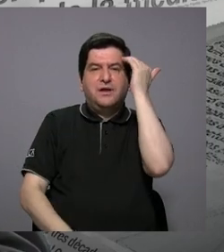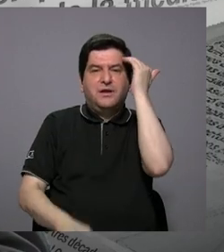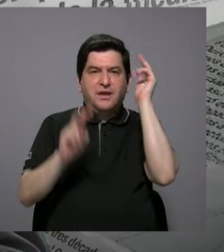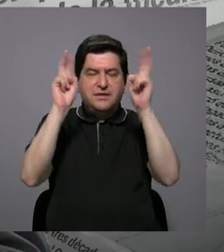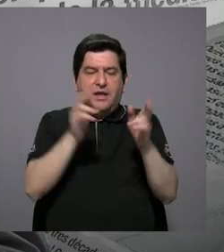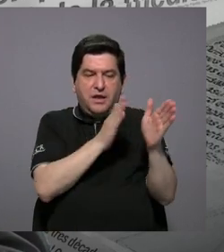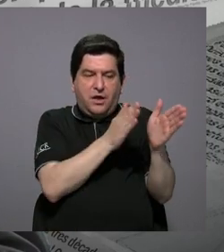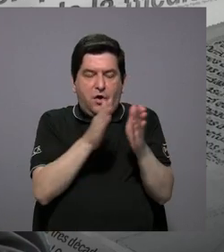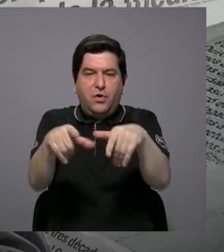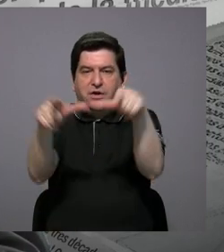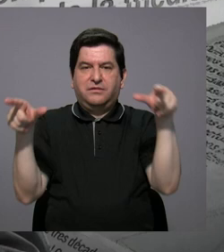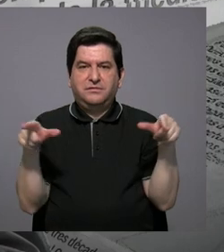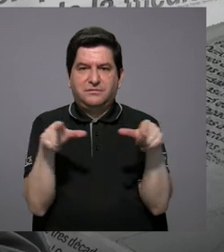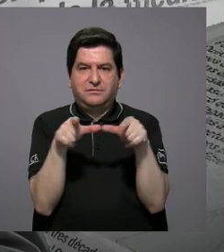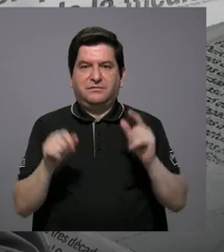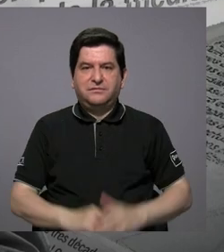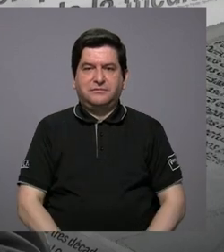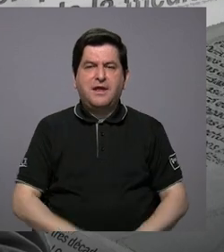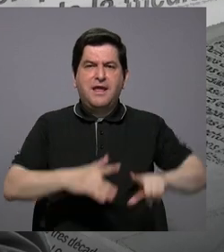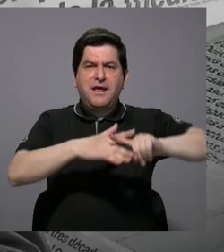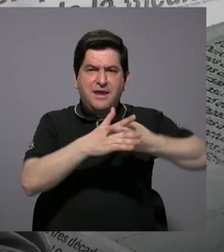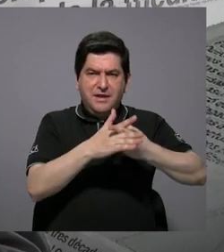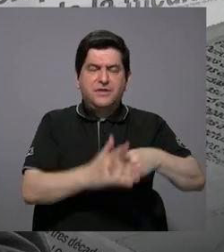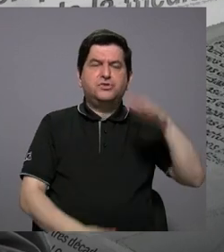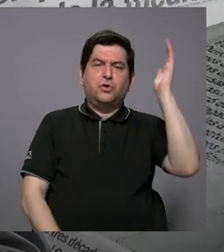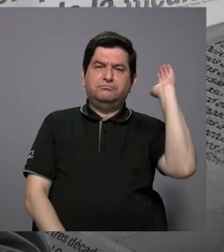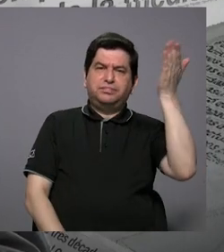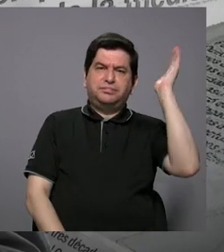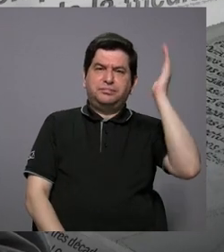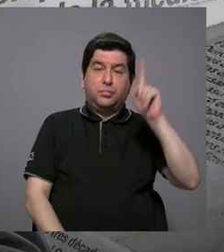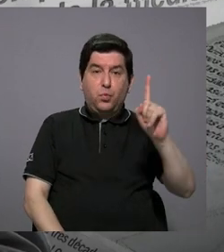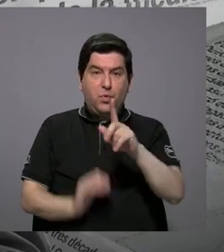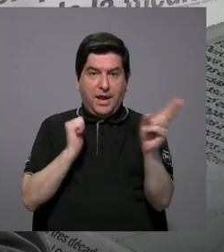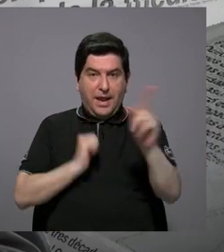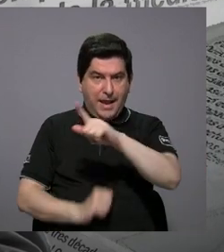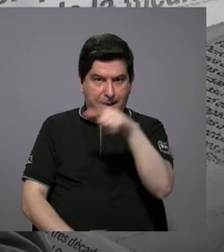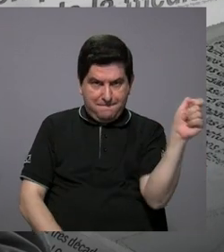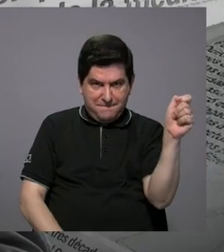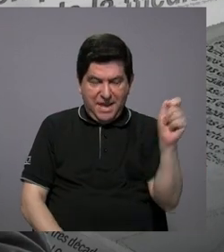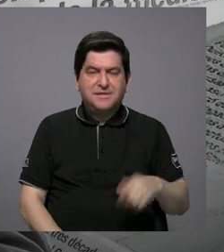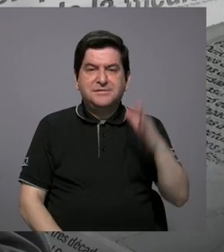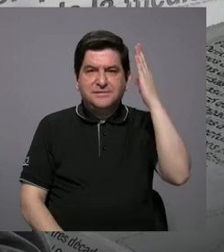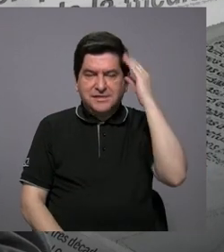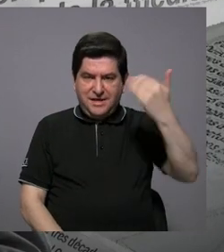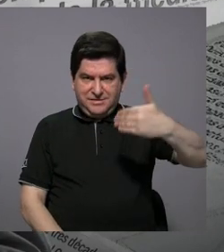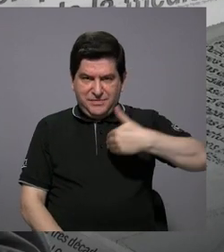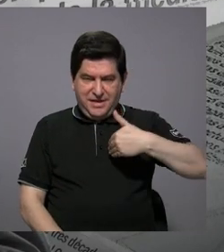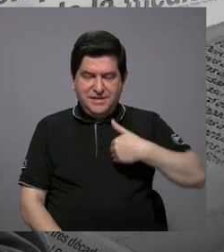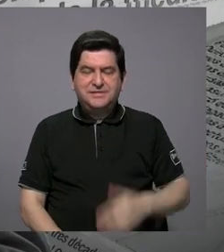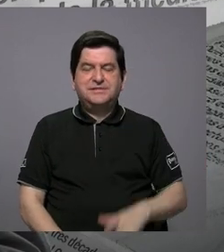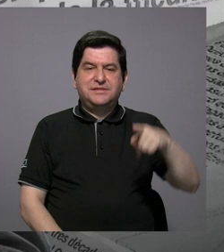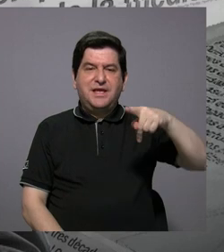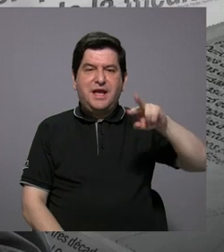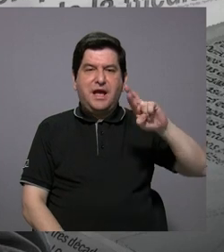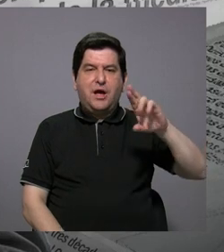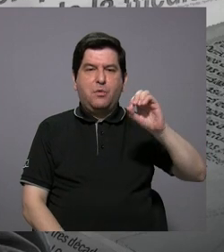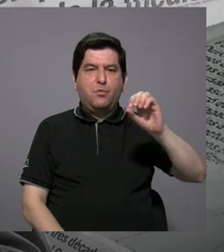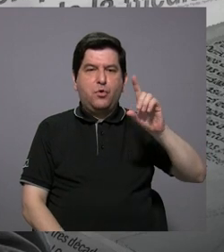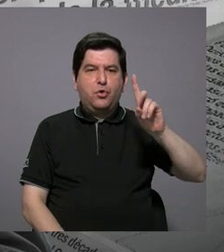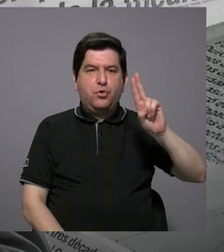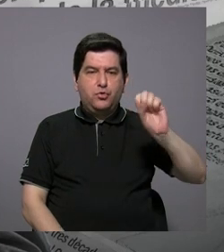en temas de ordenamiento territorial. Iniciamos con charlas, una charla al mes de la experiencia que tenemos en PRODUS, los diferentes